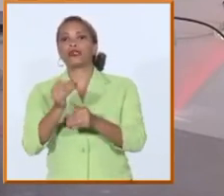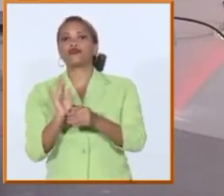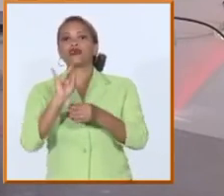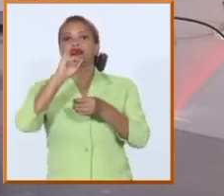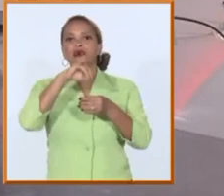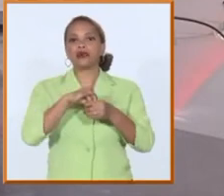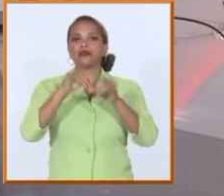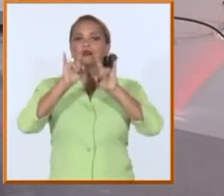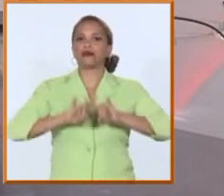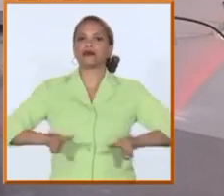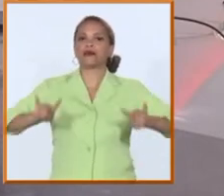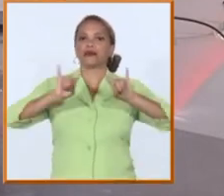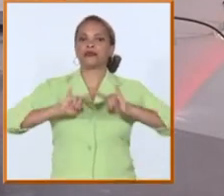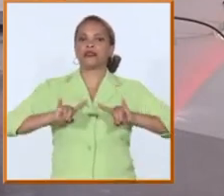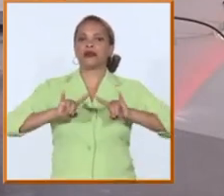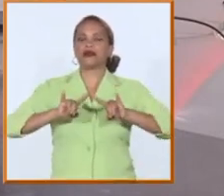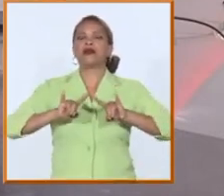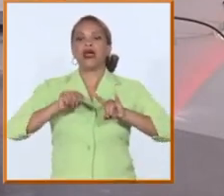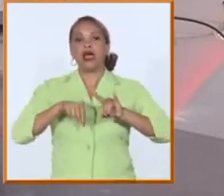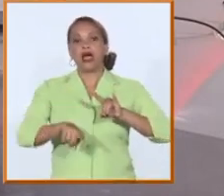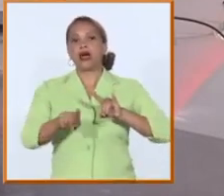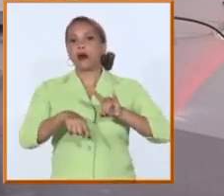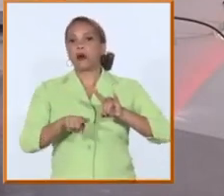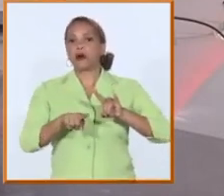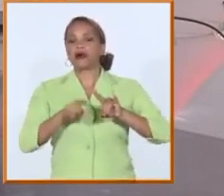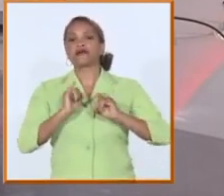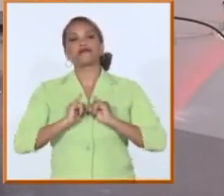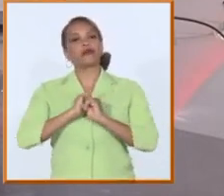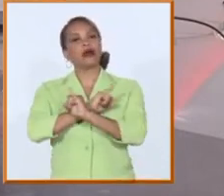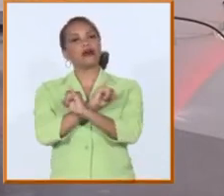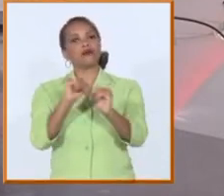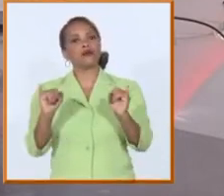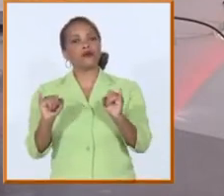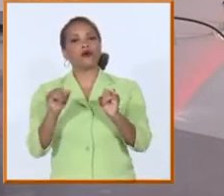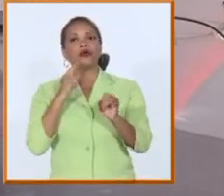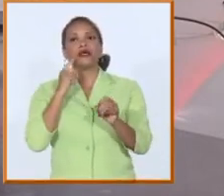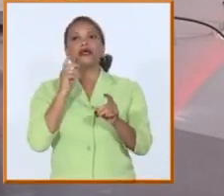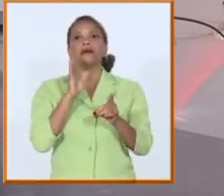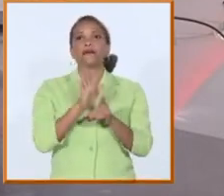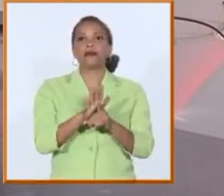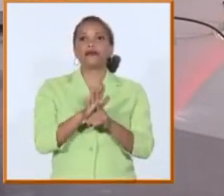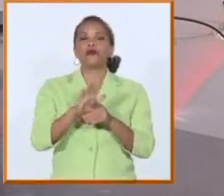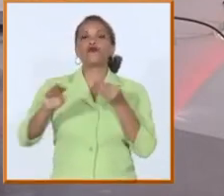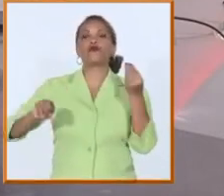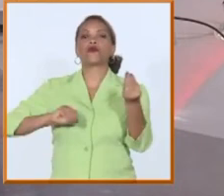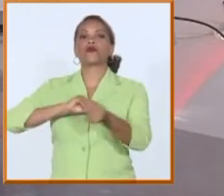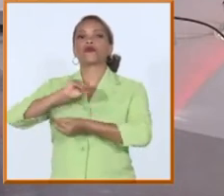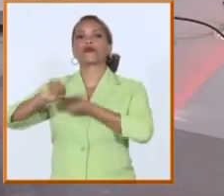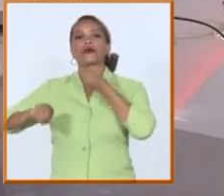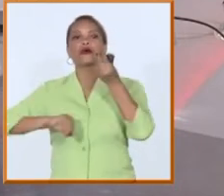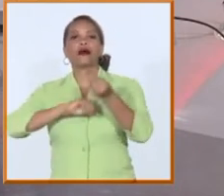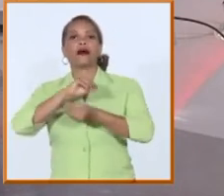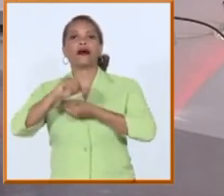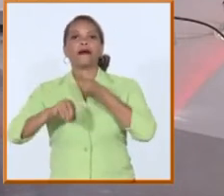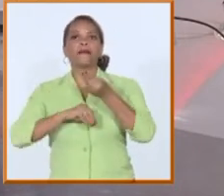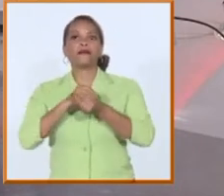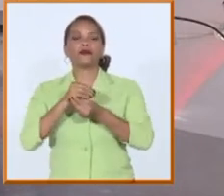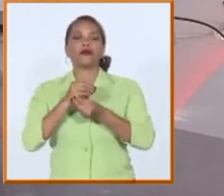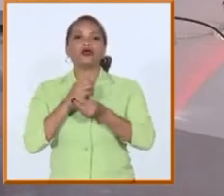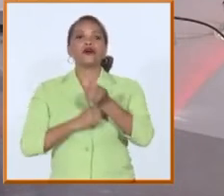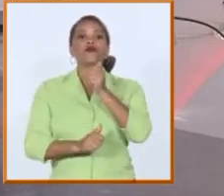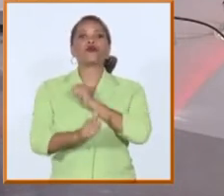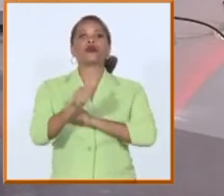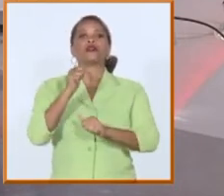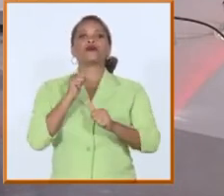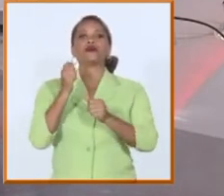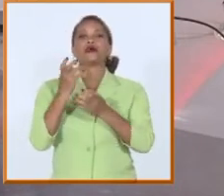a la educación superior y se anunciaba también que habría una readecuación de un retorno de